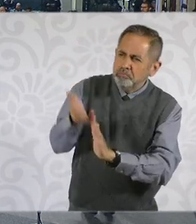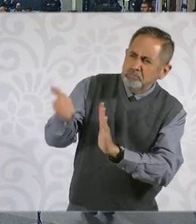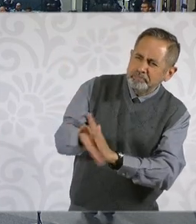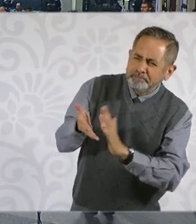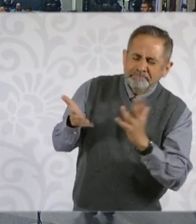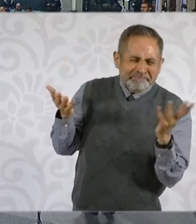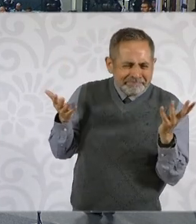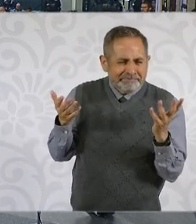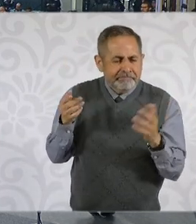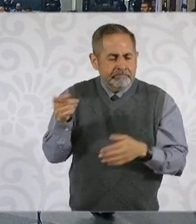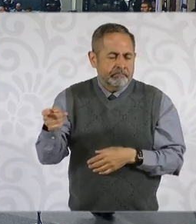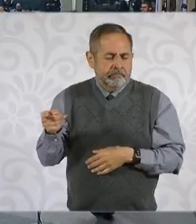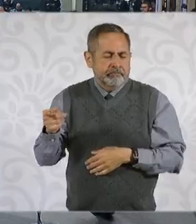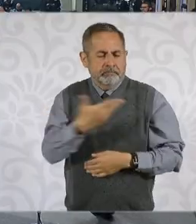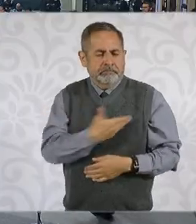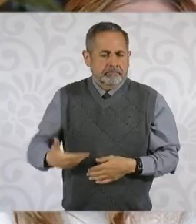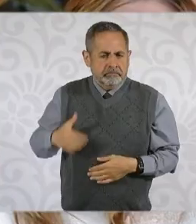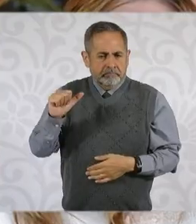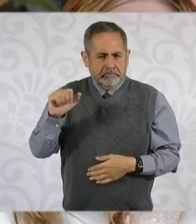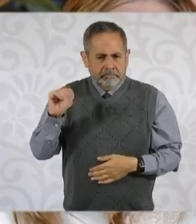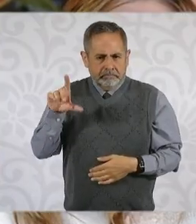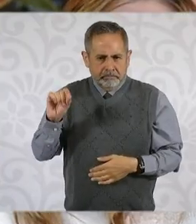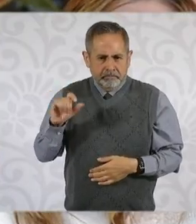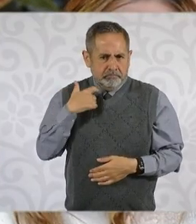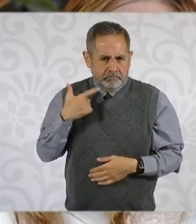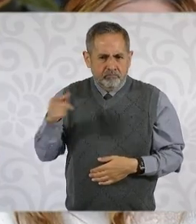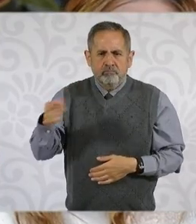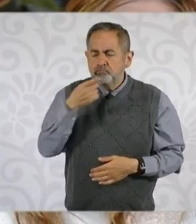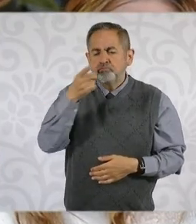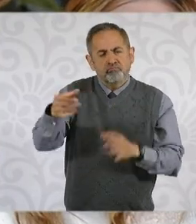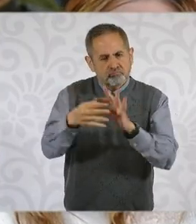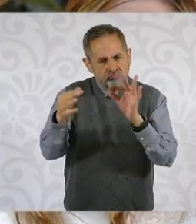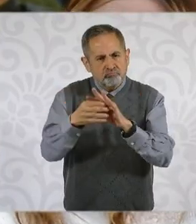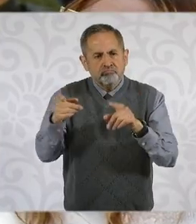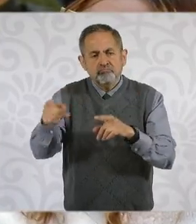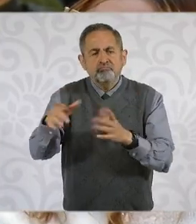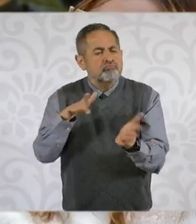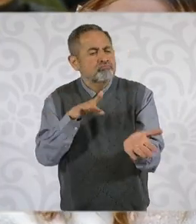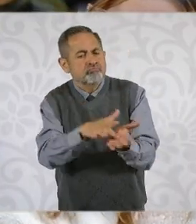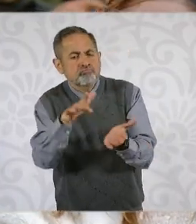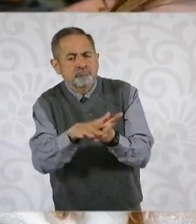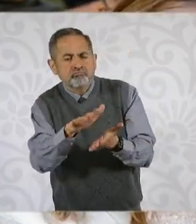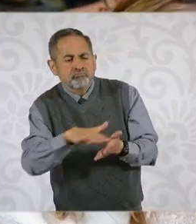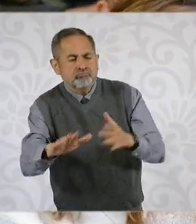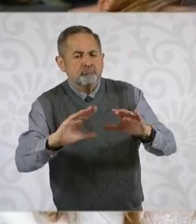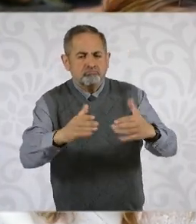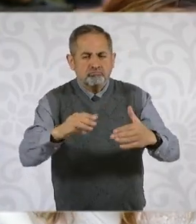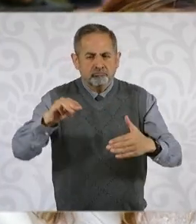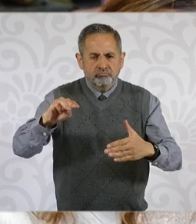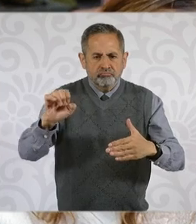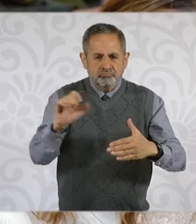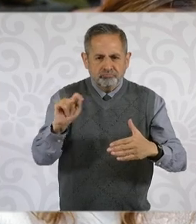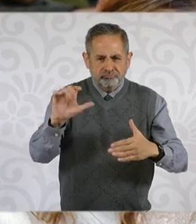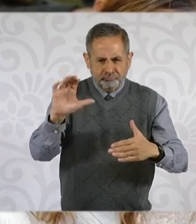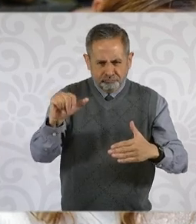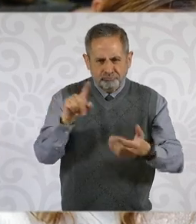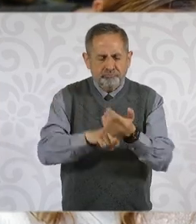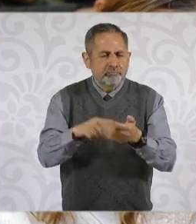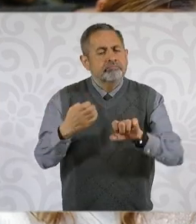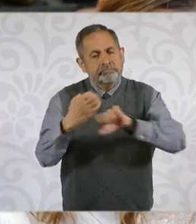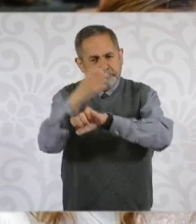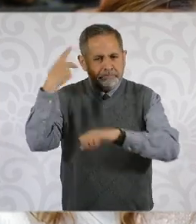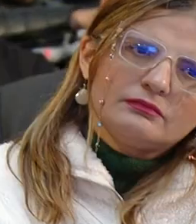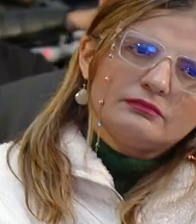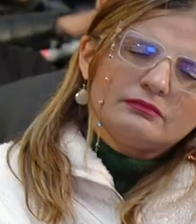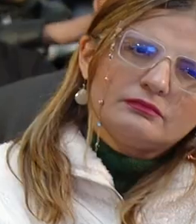Andrés López Obrador giró instrucciones de que se apoyara a la comunidad mixteca, esto es, en el estado